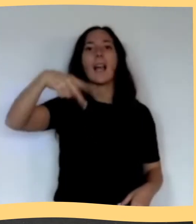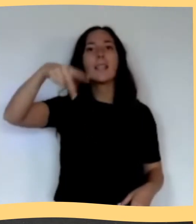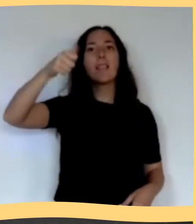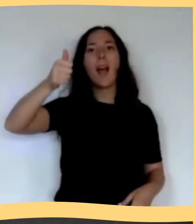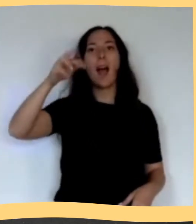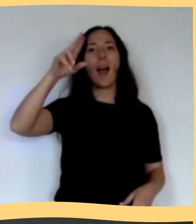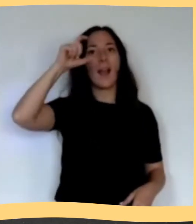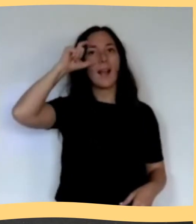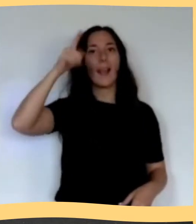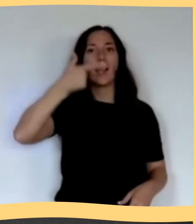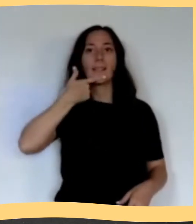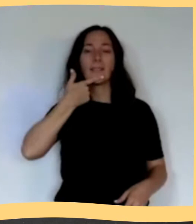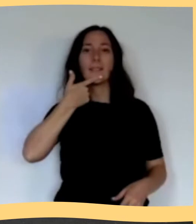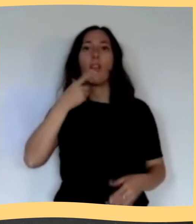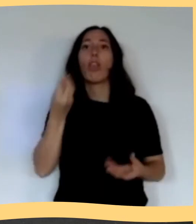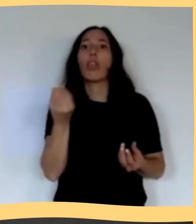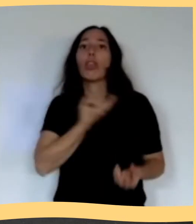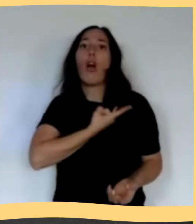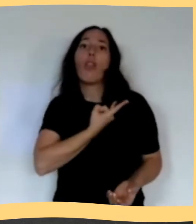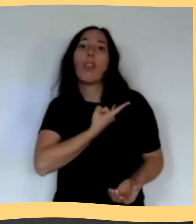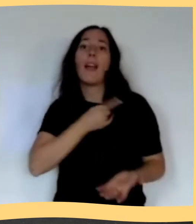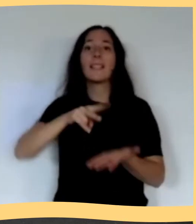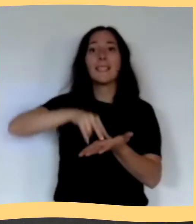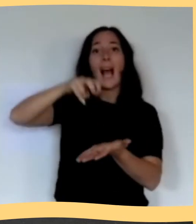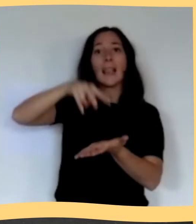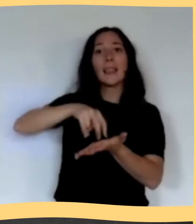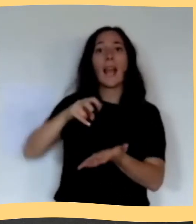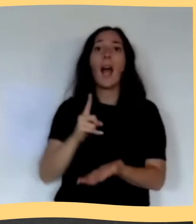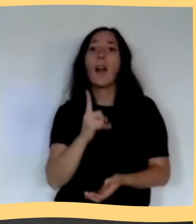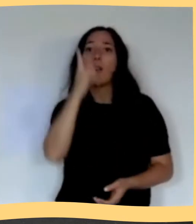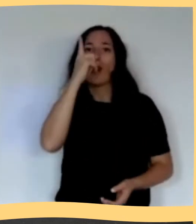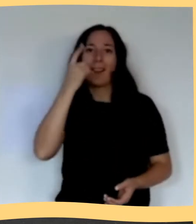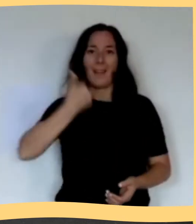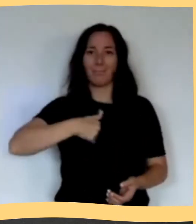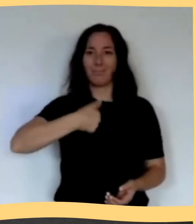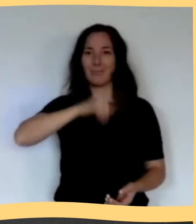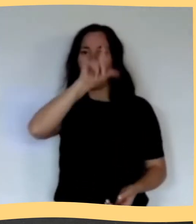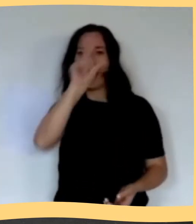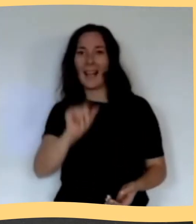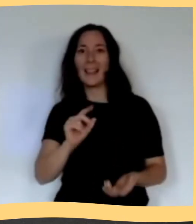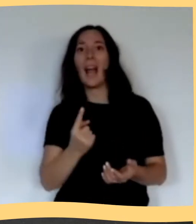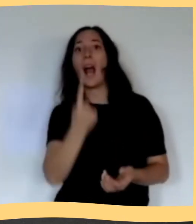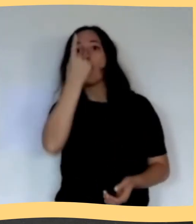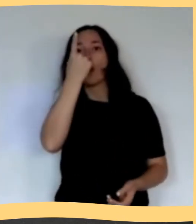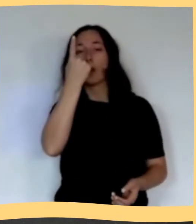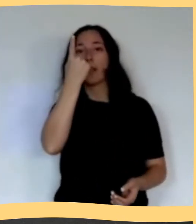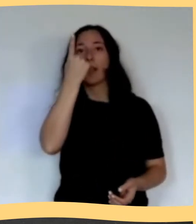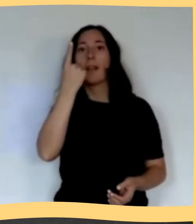norte de la República Argentina, en el curso de la Guerra de Independencia de la Argentina.